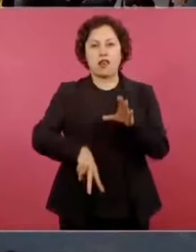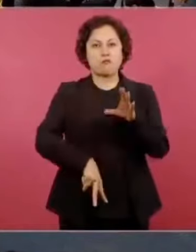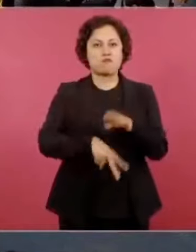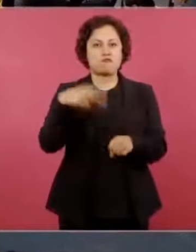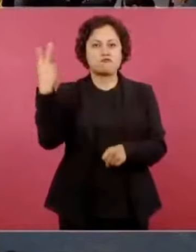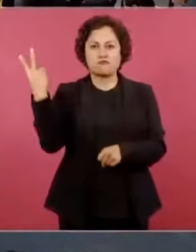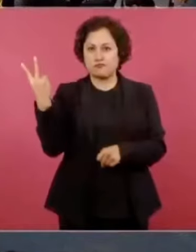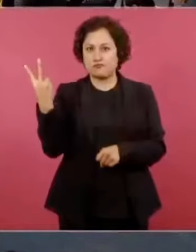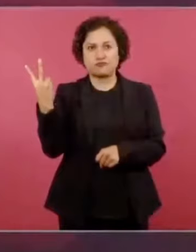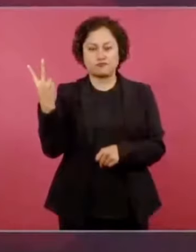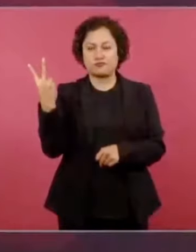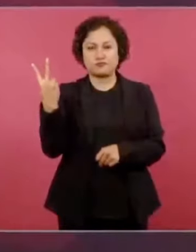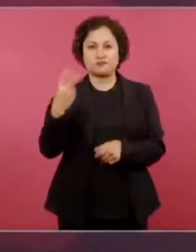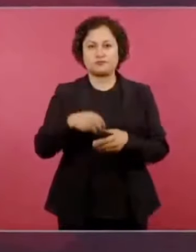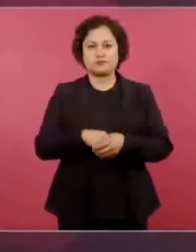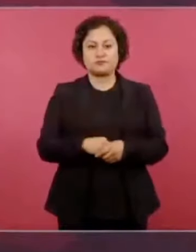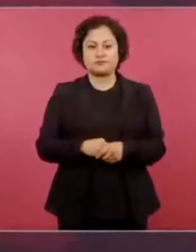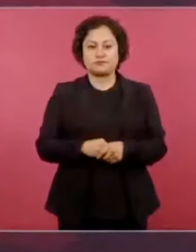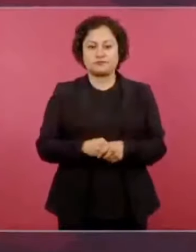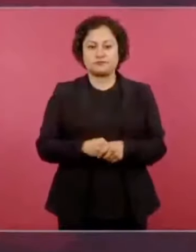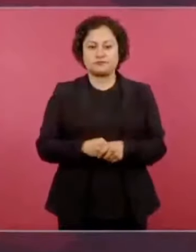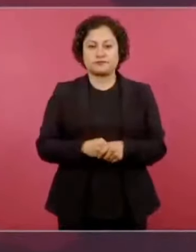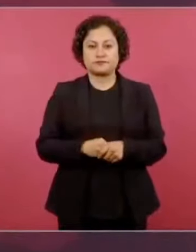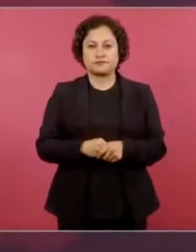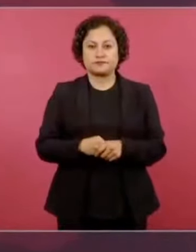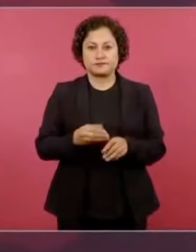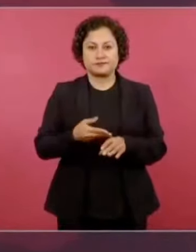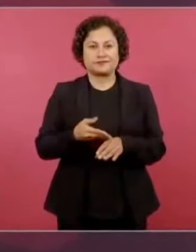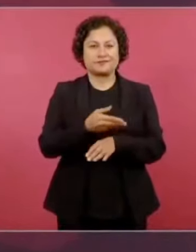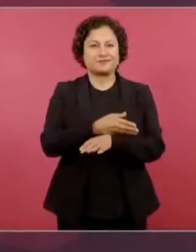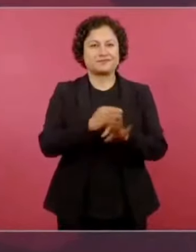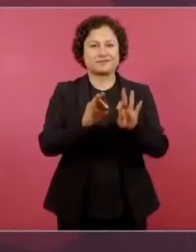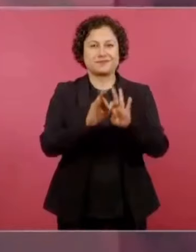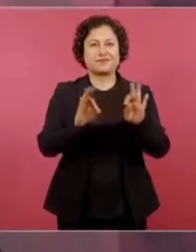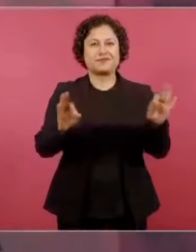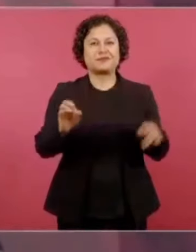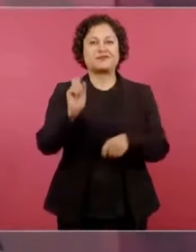El que no tranza, no avanza.